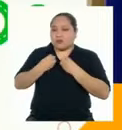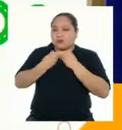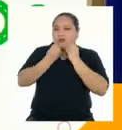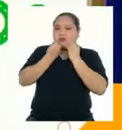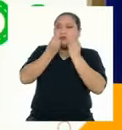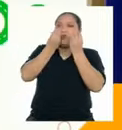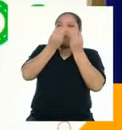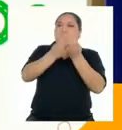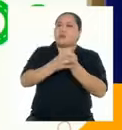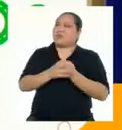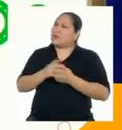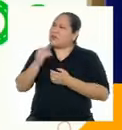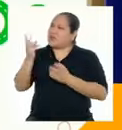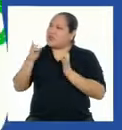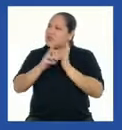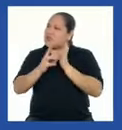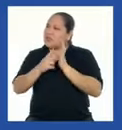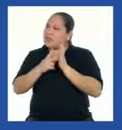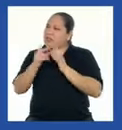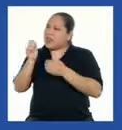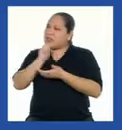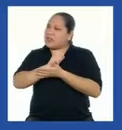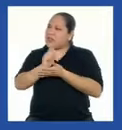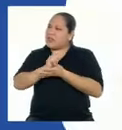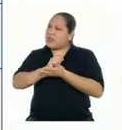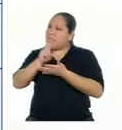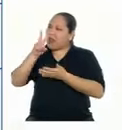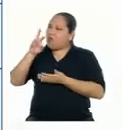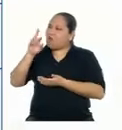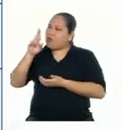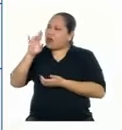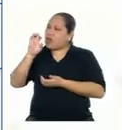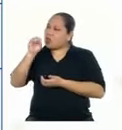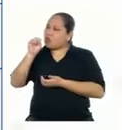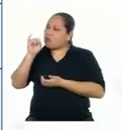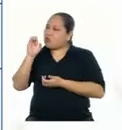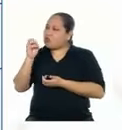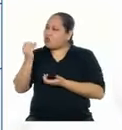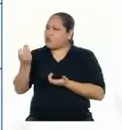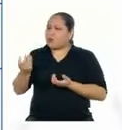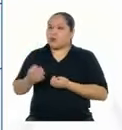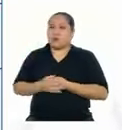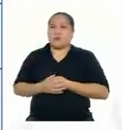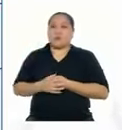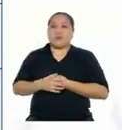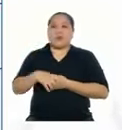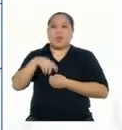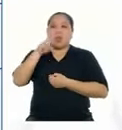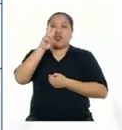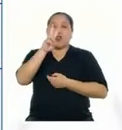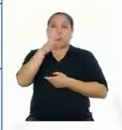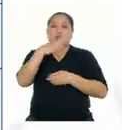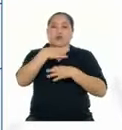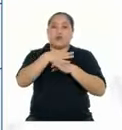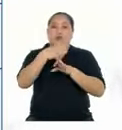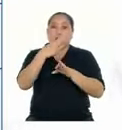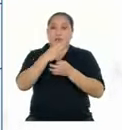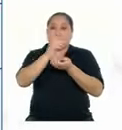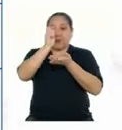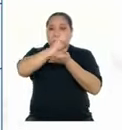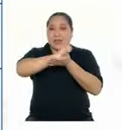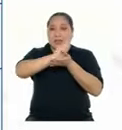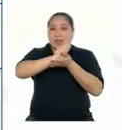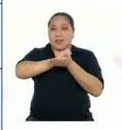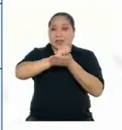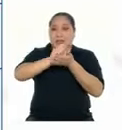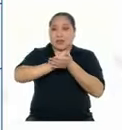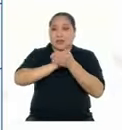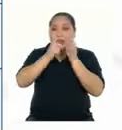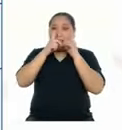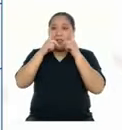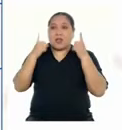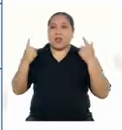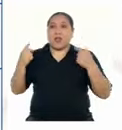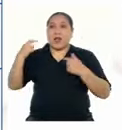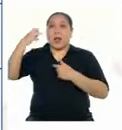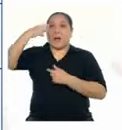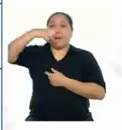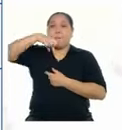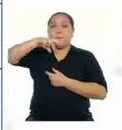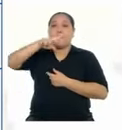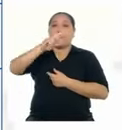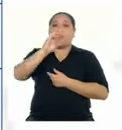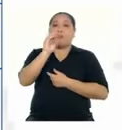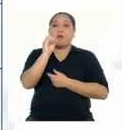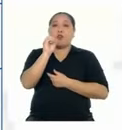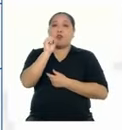se refiere con que están escritas en verso? Existen dos formas de escritura en la literatura La